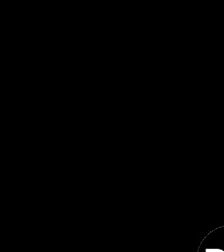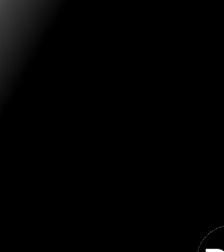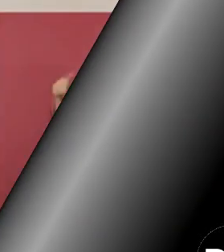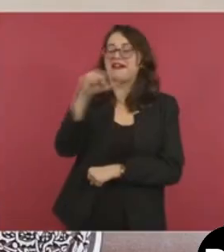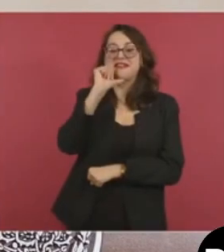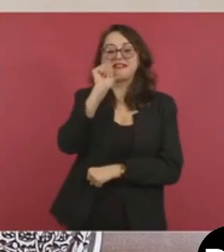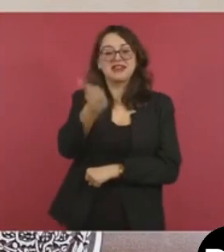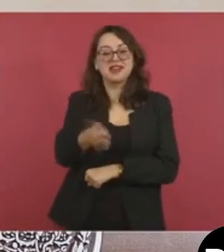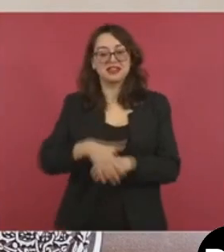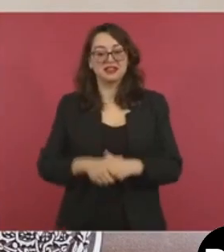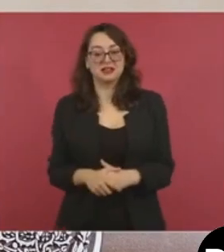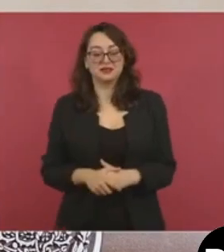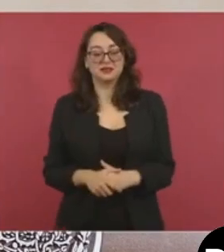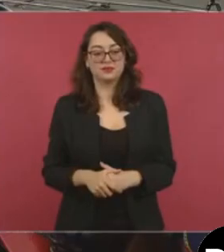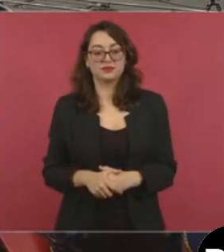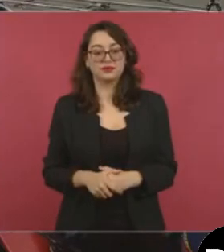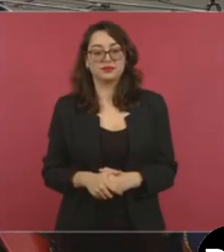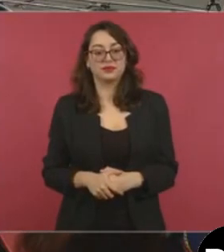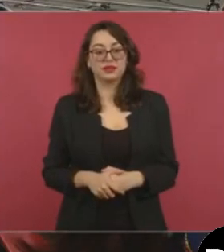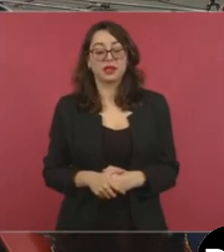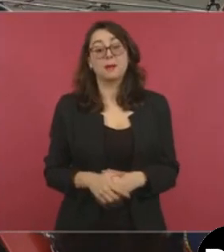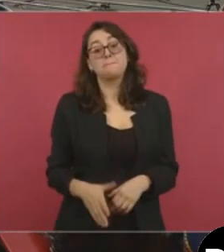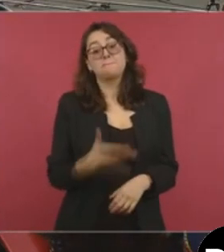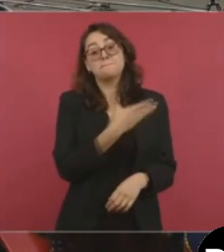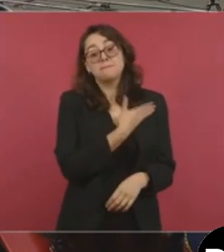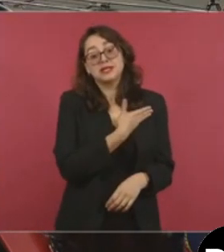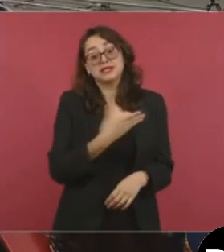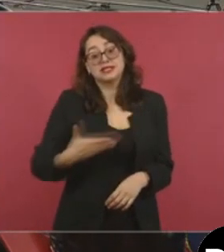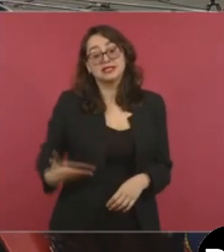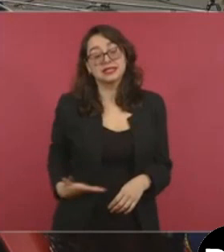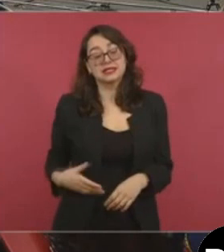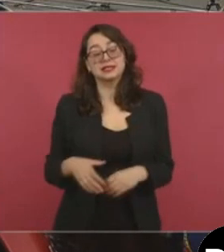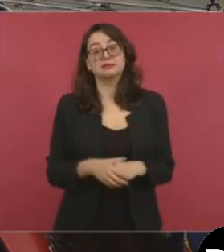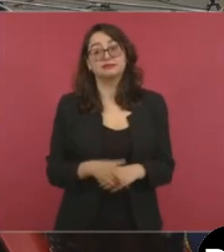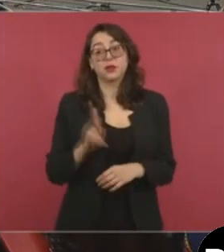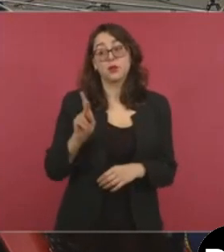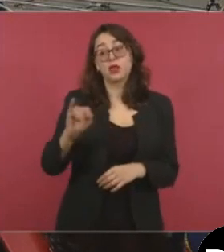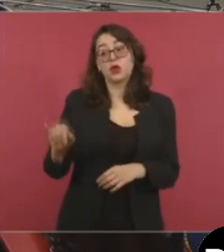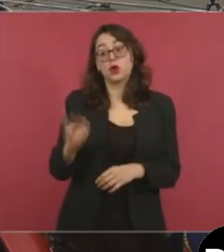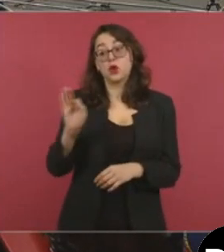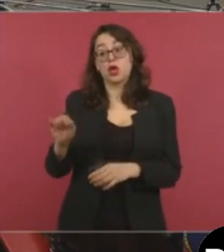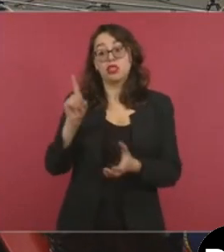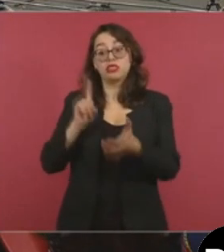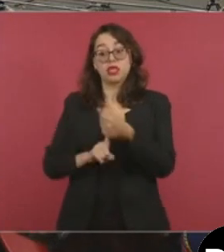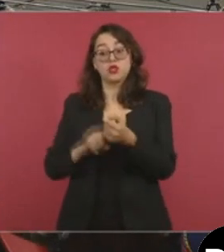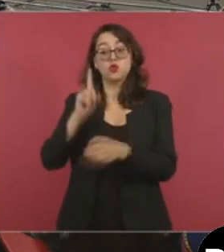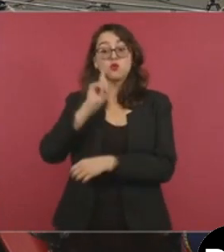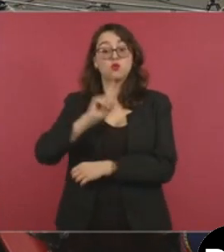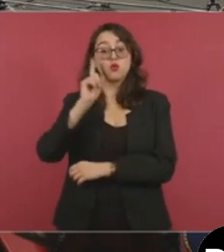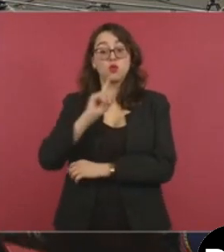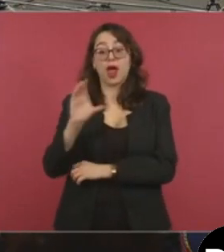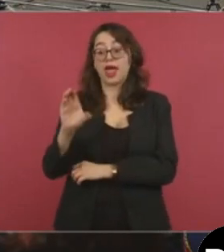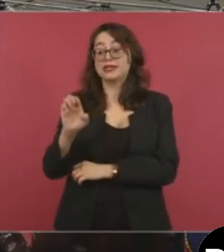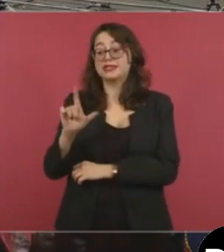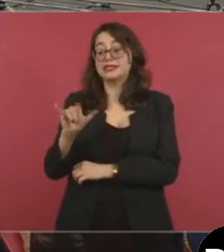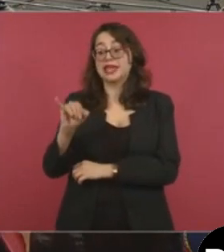Presidente, y hablando también del Poder Judicial, ¿qué opina del nombramiento de Celia Maya en el